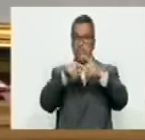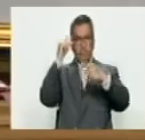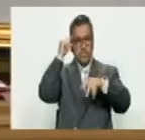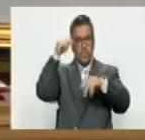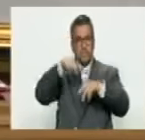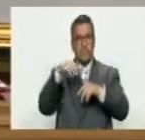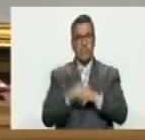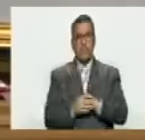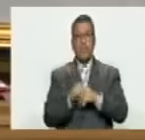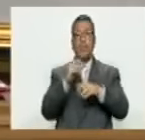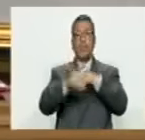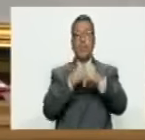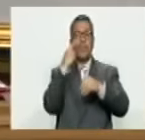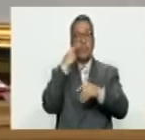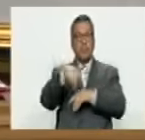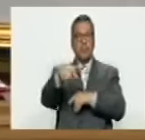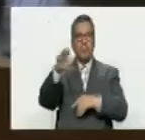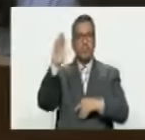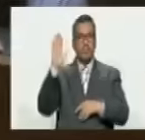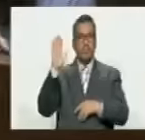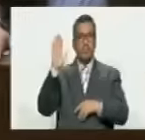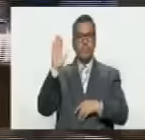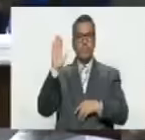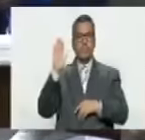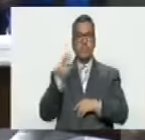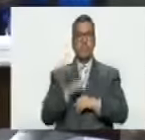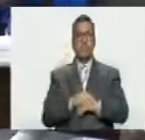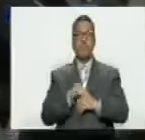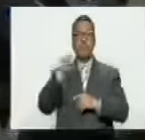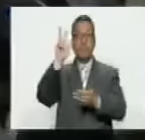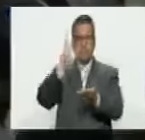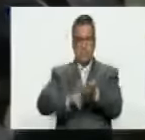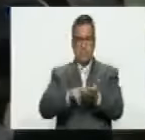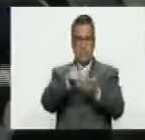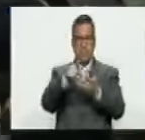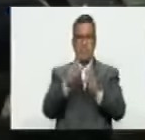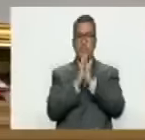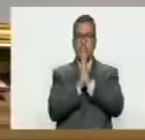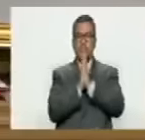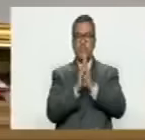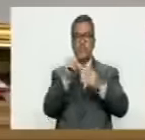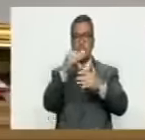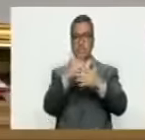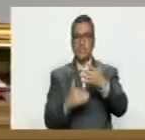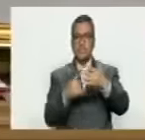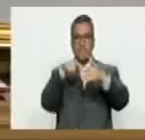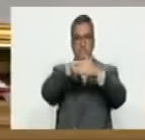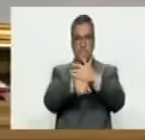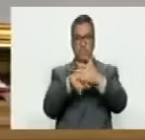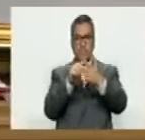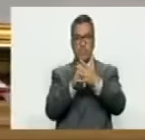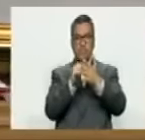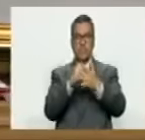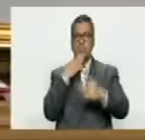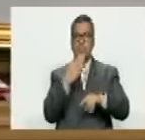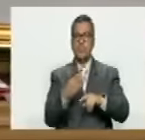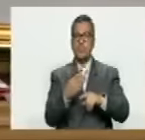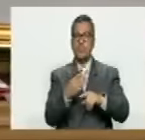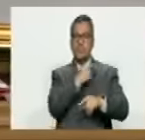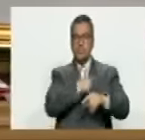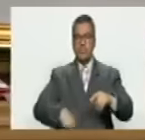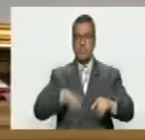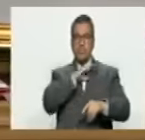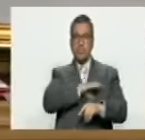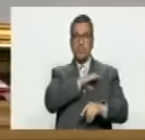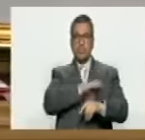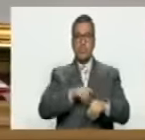día, si no se manifestaron con la señal de costumbre. Queda aprobado. Por favor, ciudadana secretaria, incluye el punto solicitado por el presidente de la